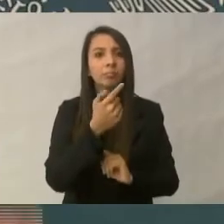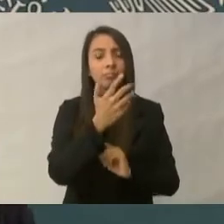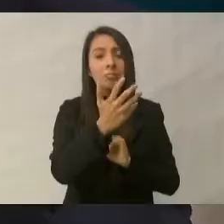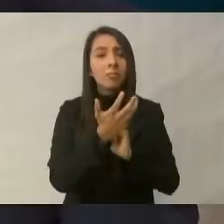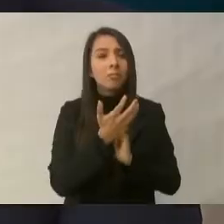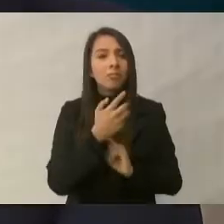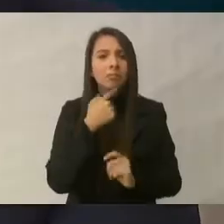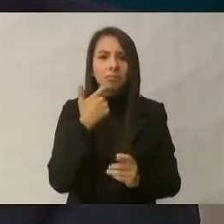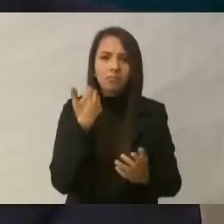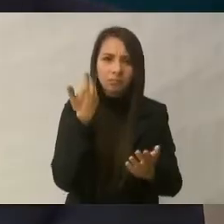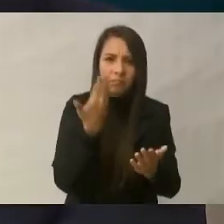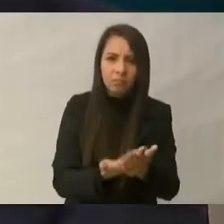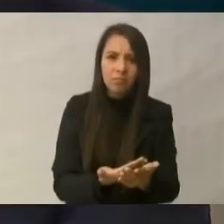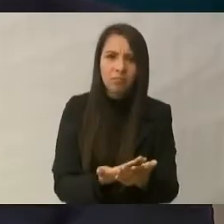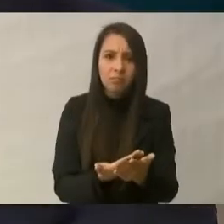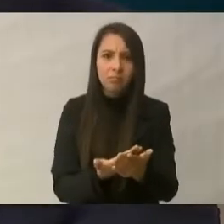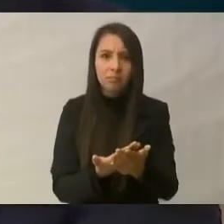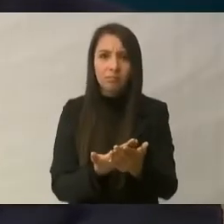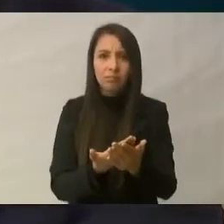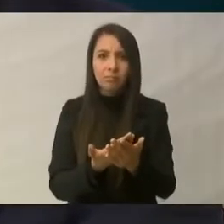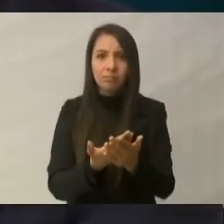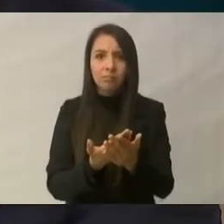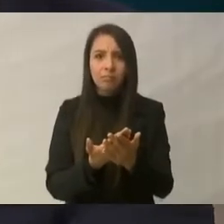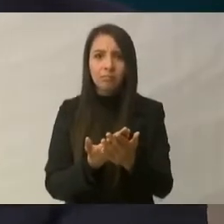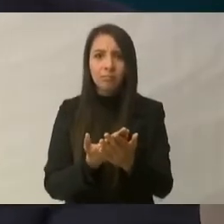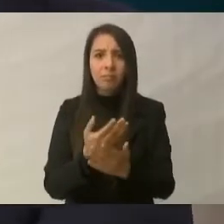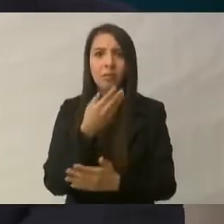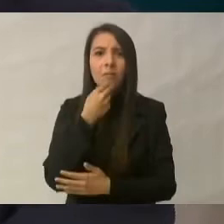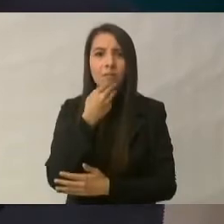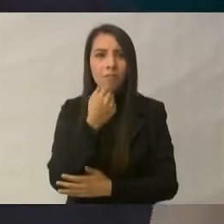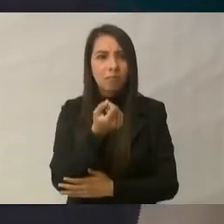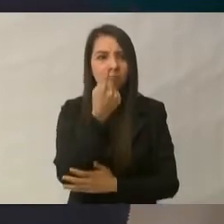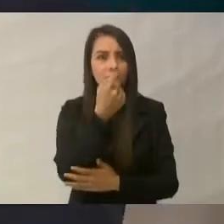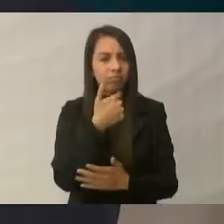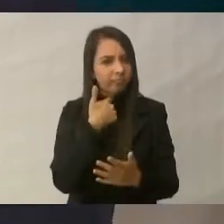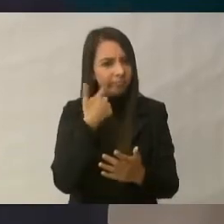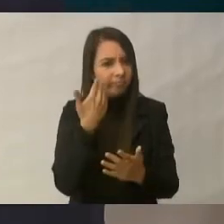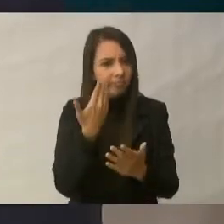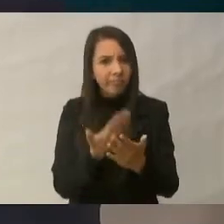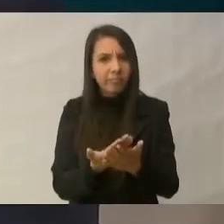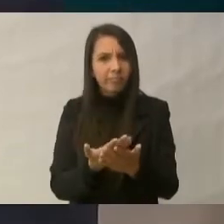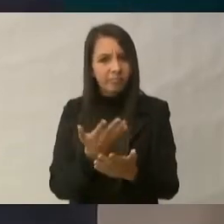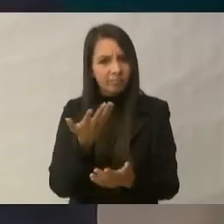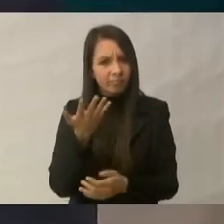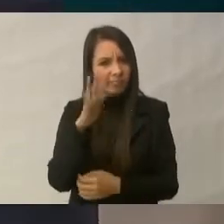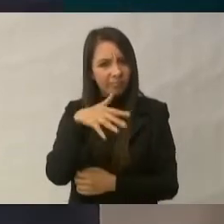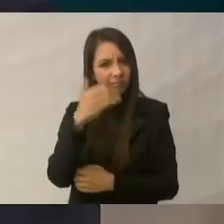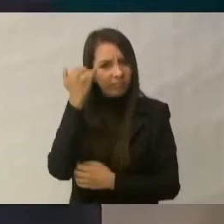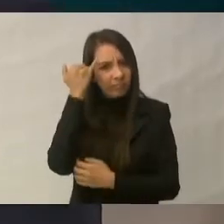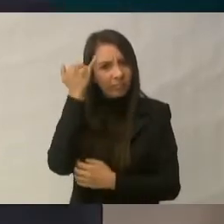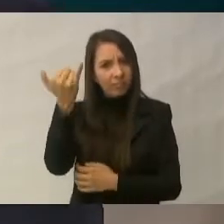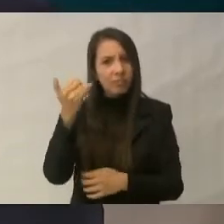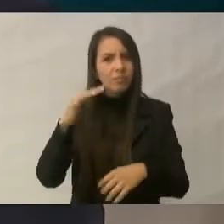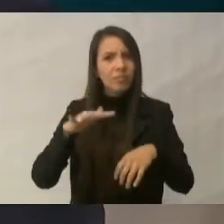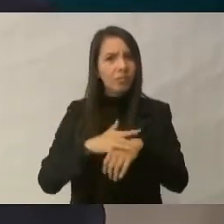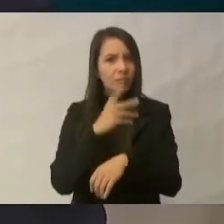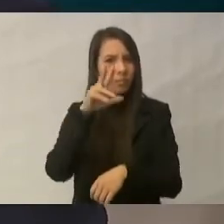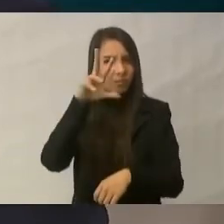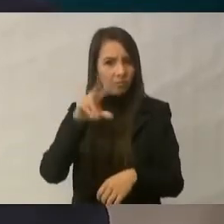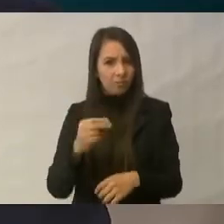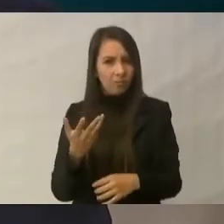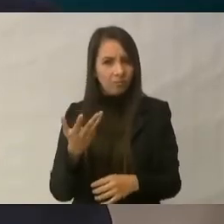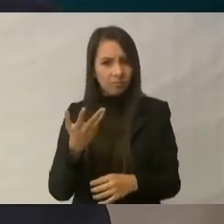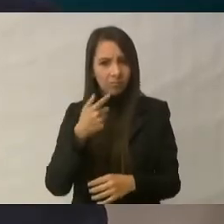aquí está Pedro, que fue uno de ellos, que por qué no se implementara un